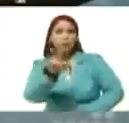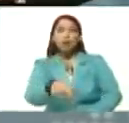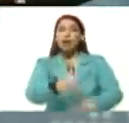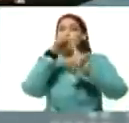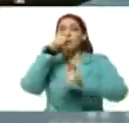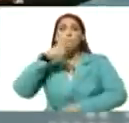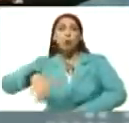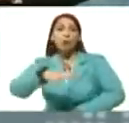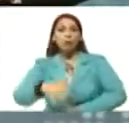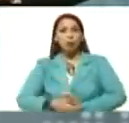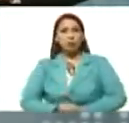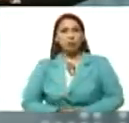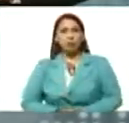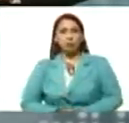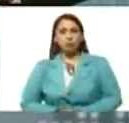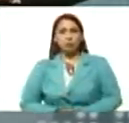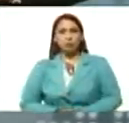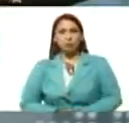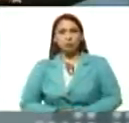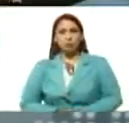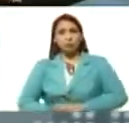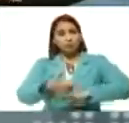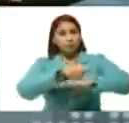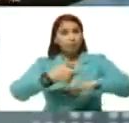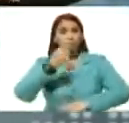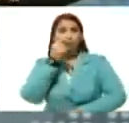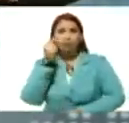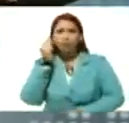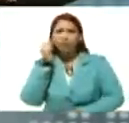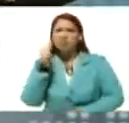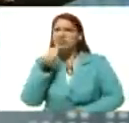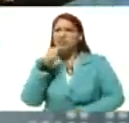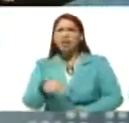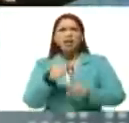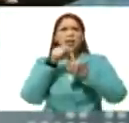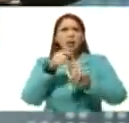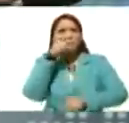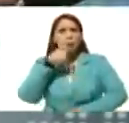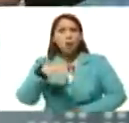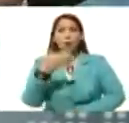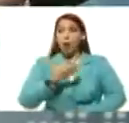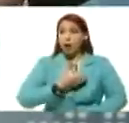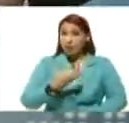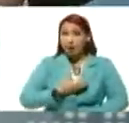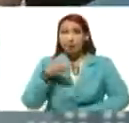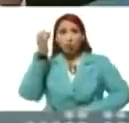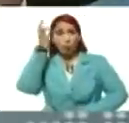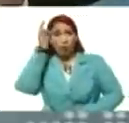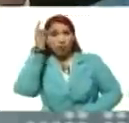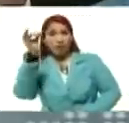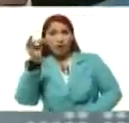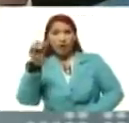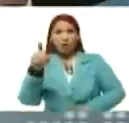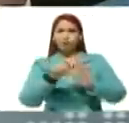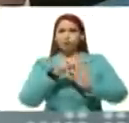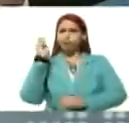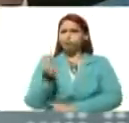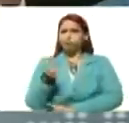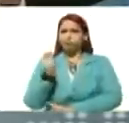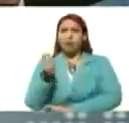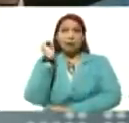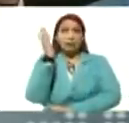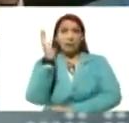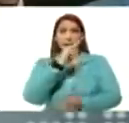el pueblo, los gobernadores lo elige el pueblo, los alcaldes, los concejales, los legisladores, la asamblea